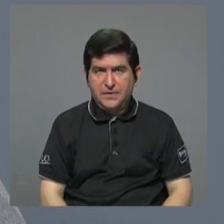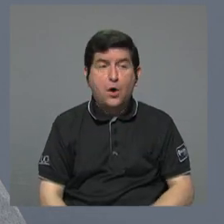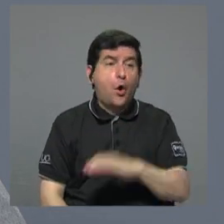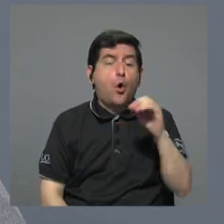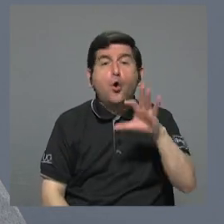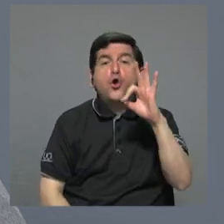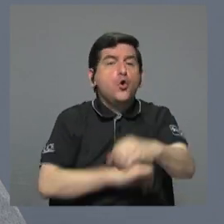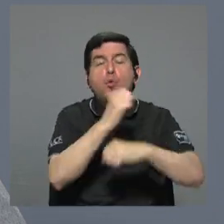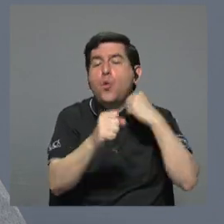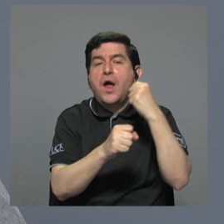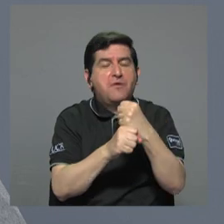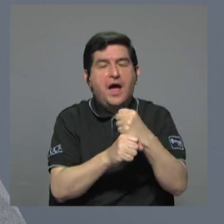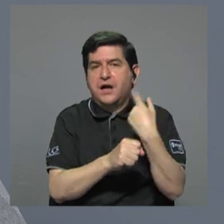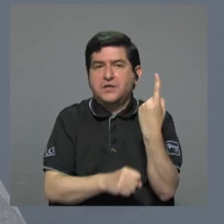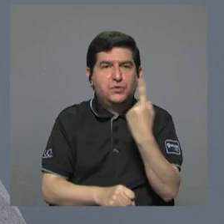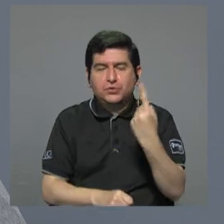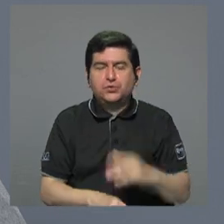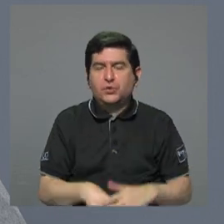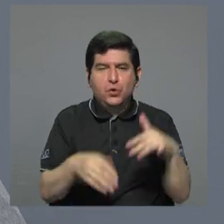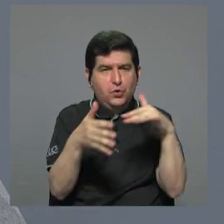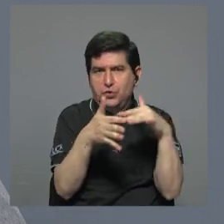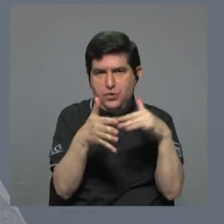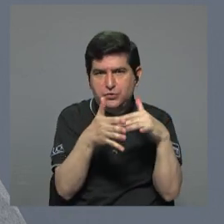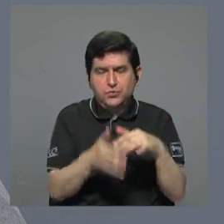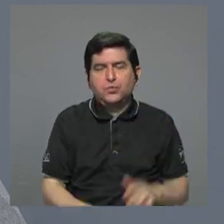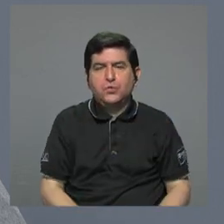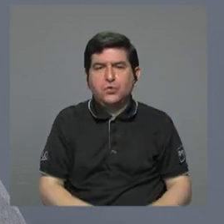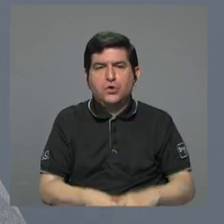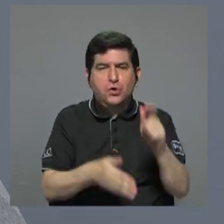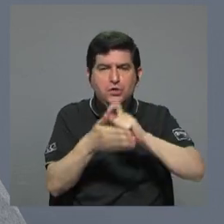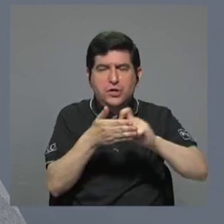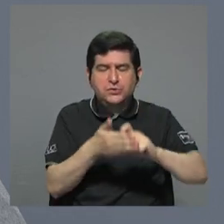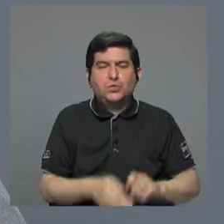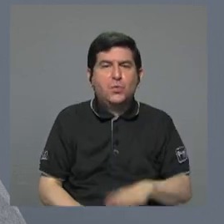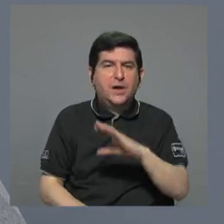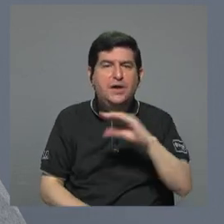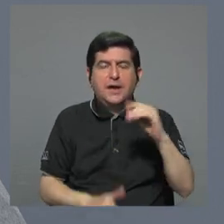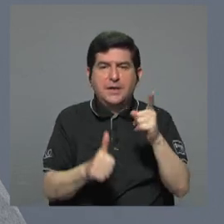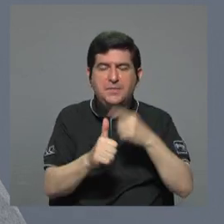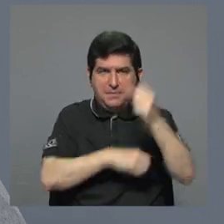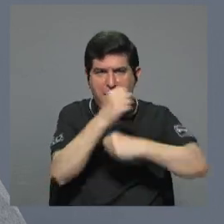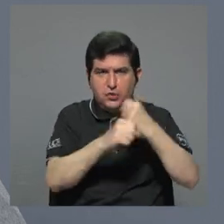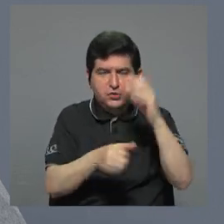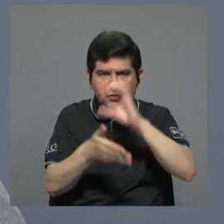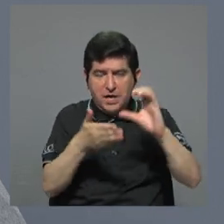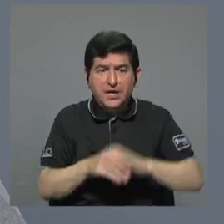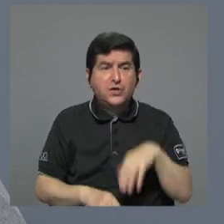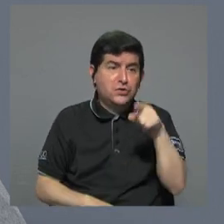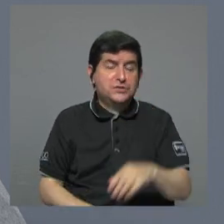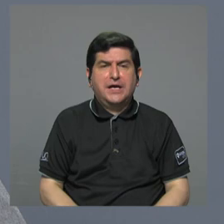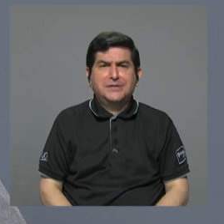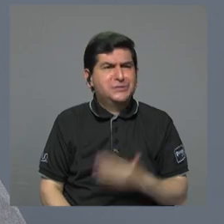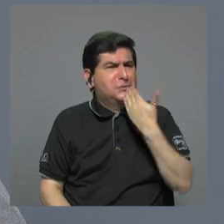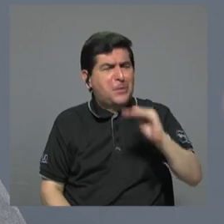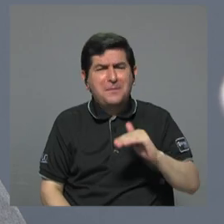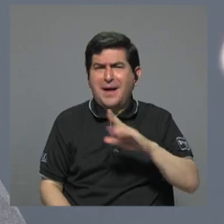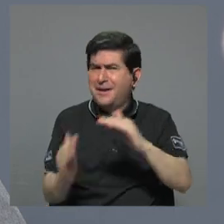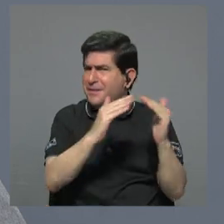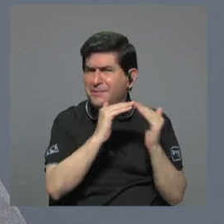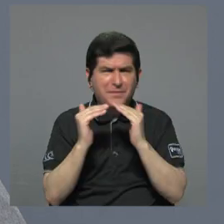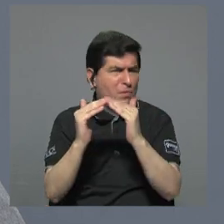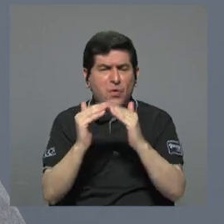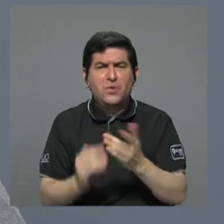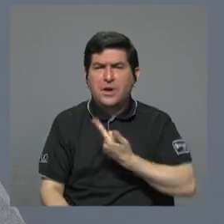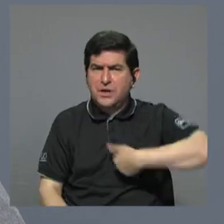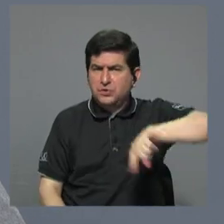años nada más de lo que es la escolaridad. Y eso es decadente para una población en la cual